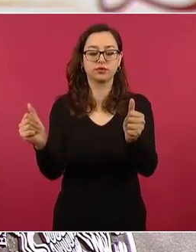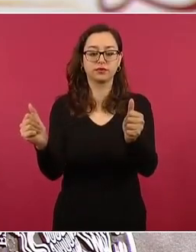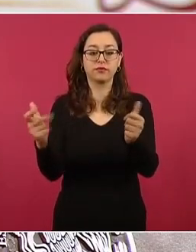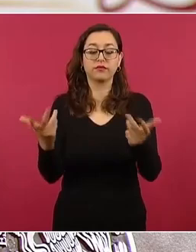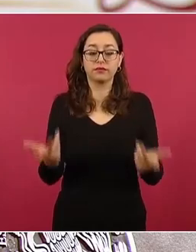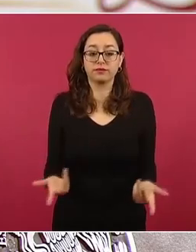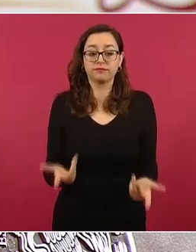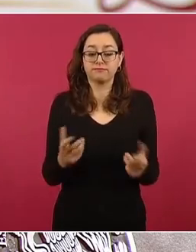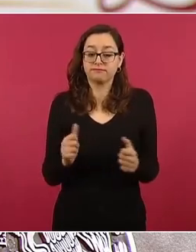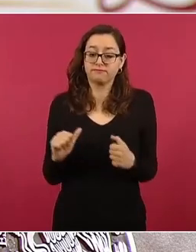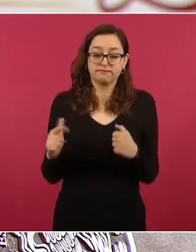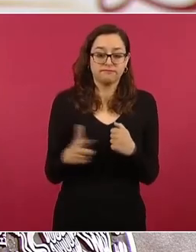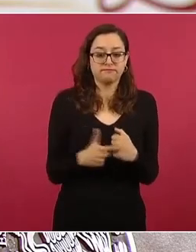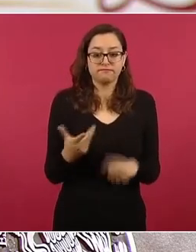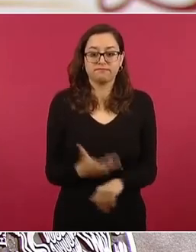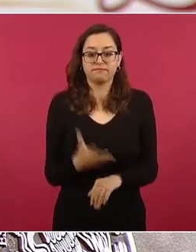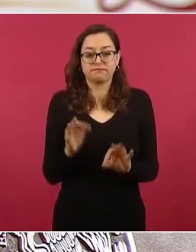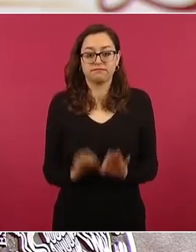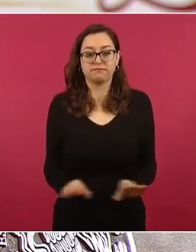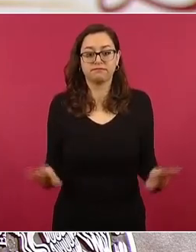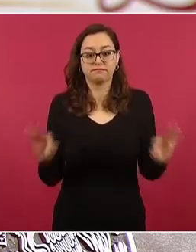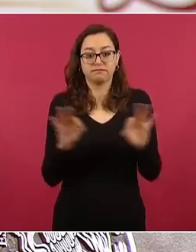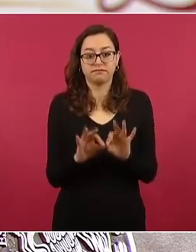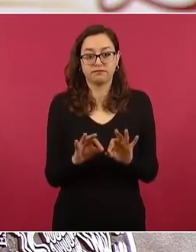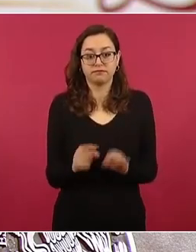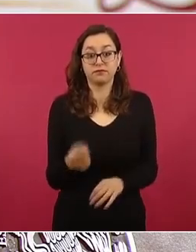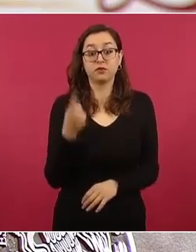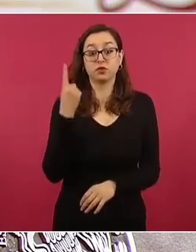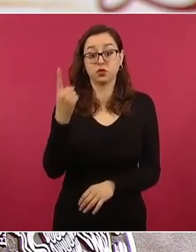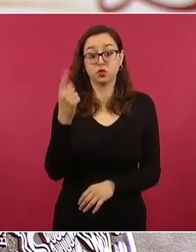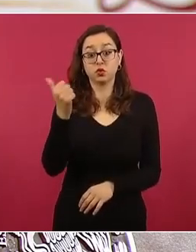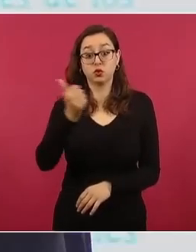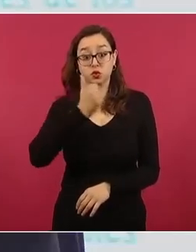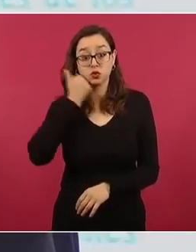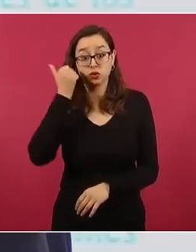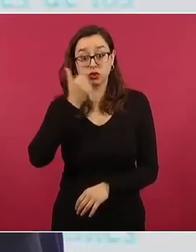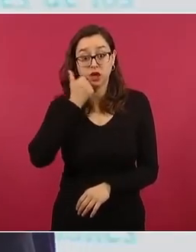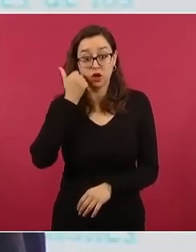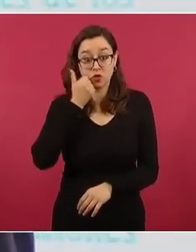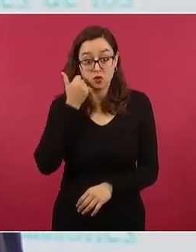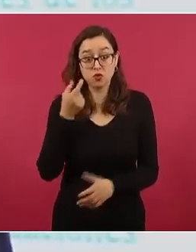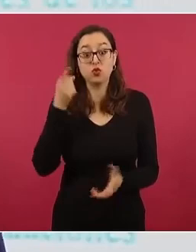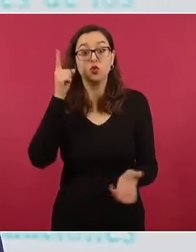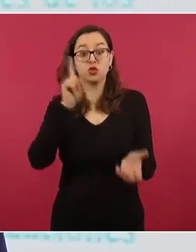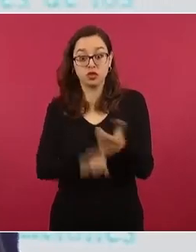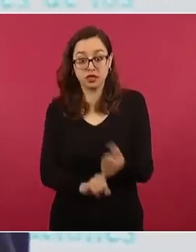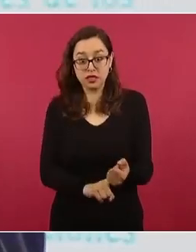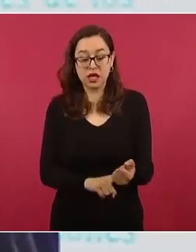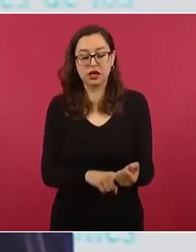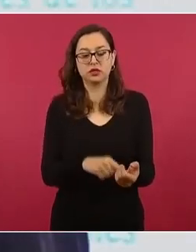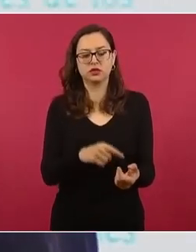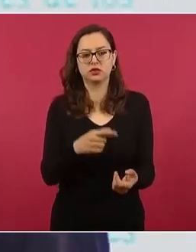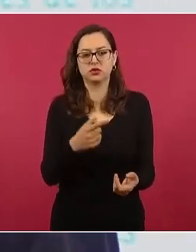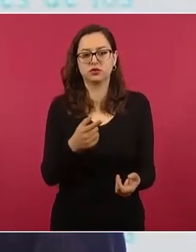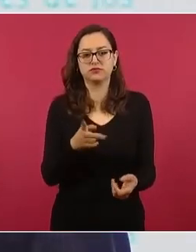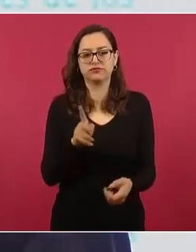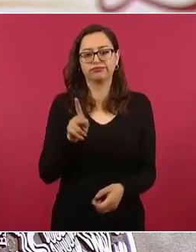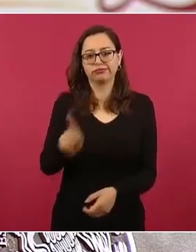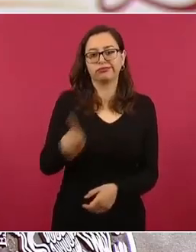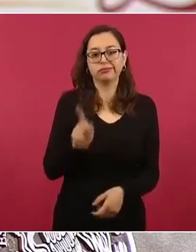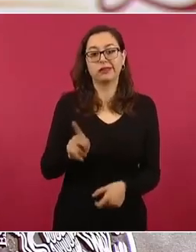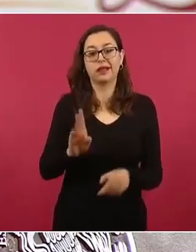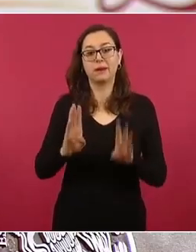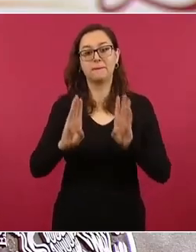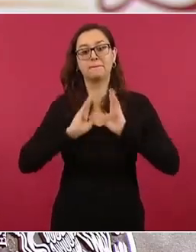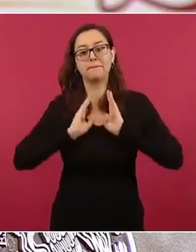importante de la existencia de un estudiante normalista, miembro del Ejército, informante de las